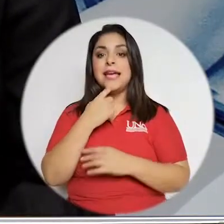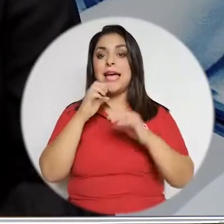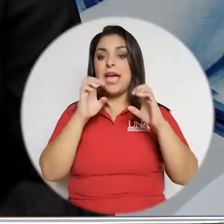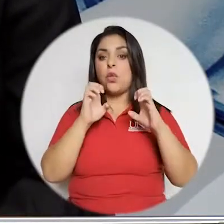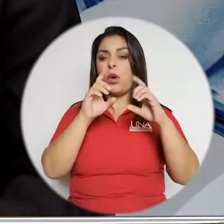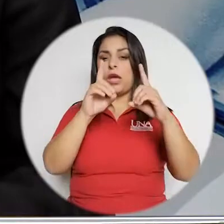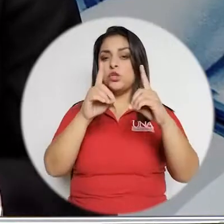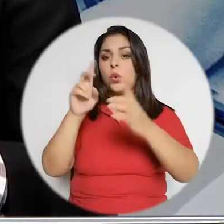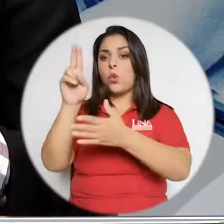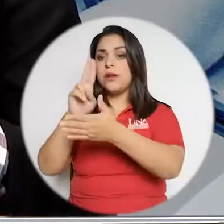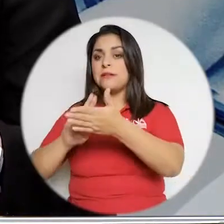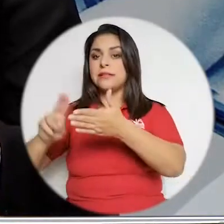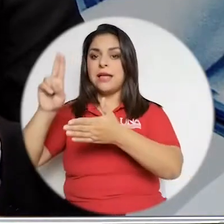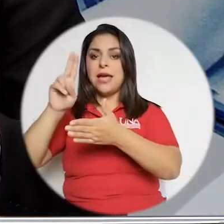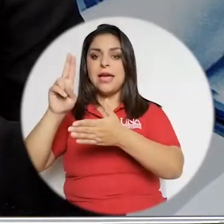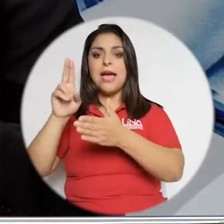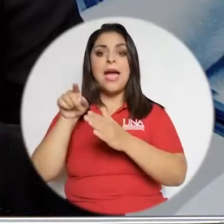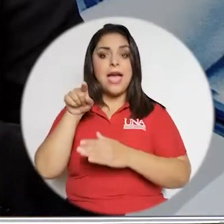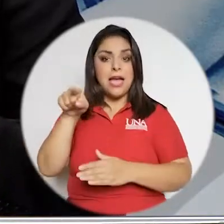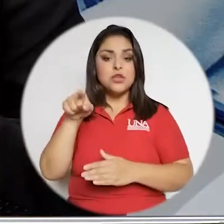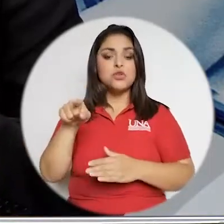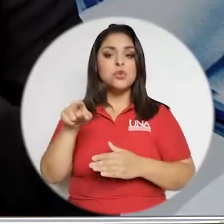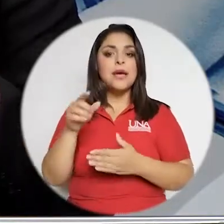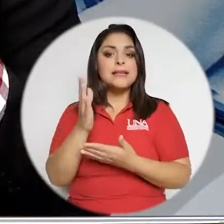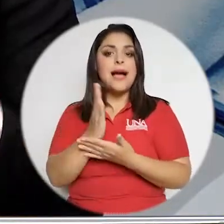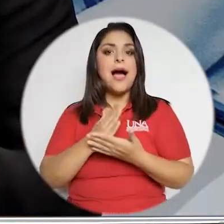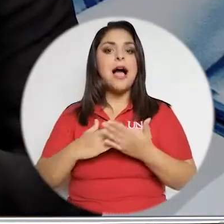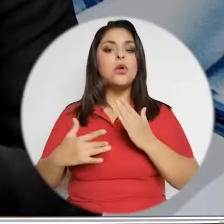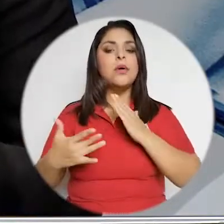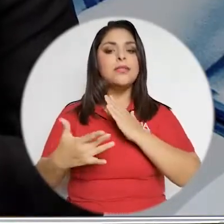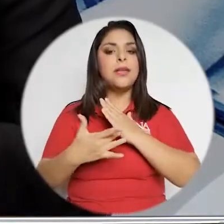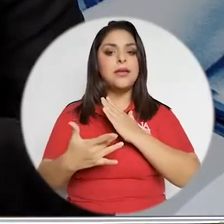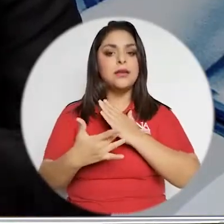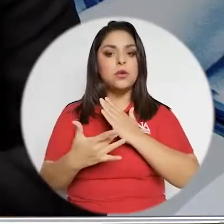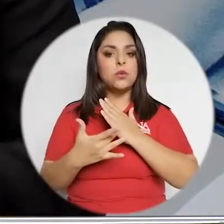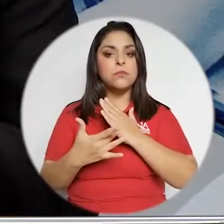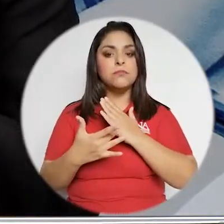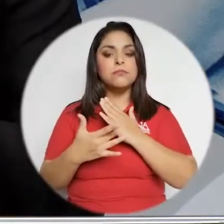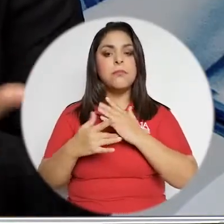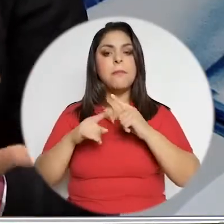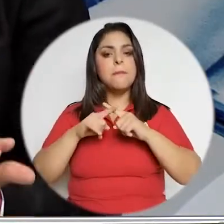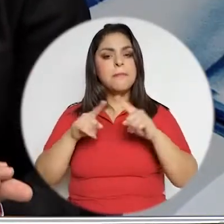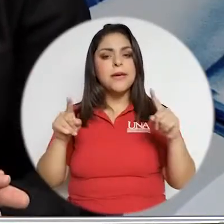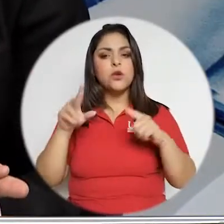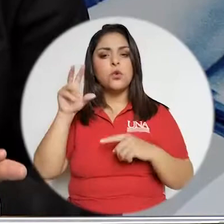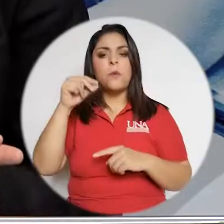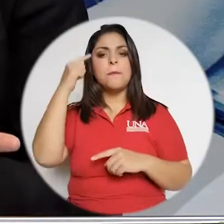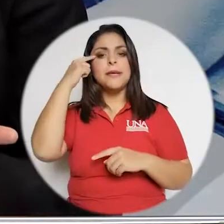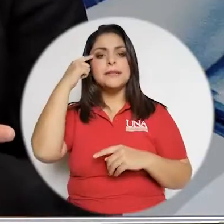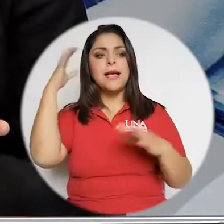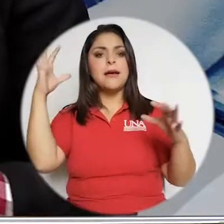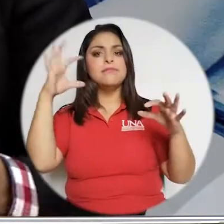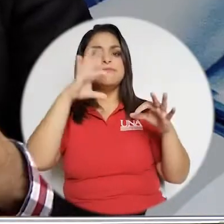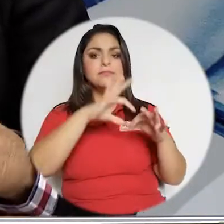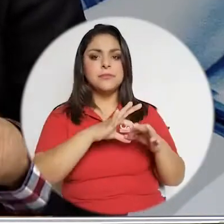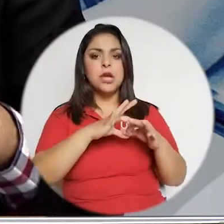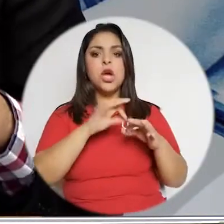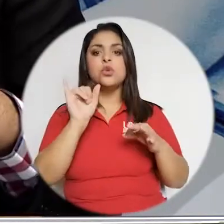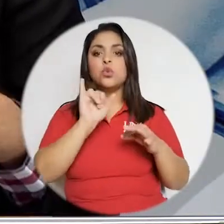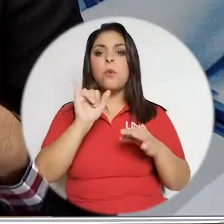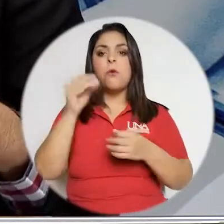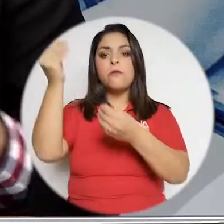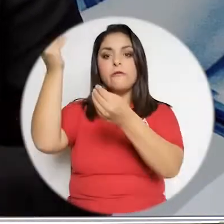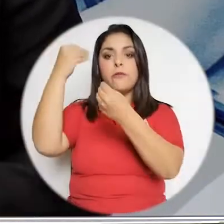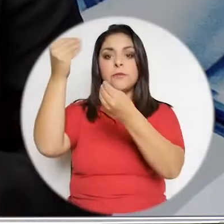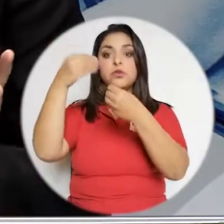universitaria como algo fundamentalmente técnico y no se lo asocia a una